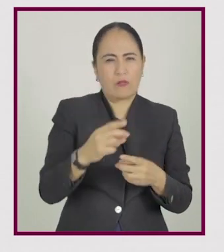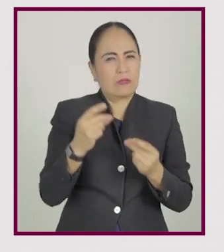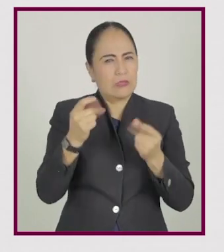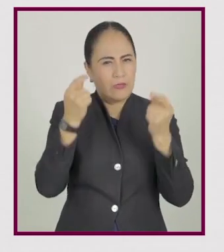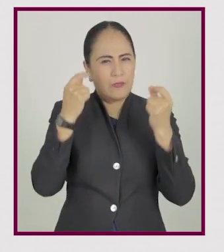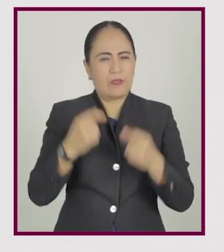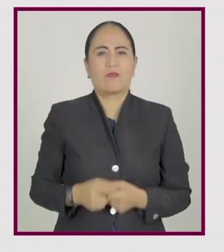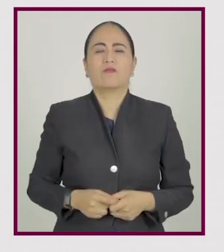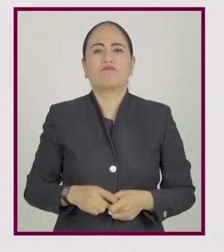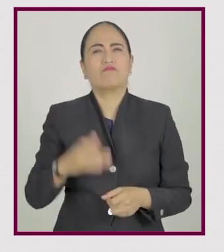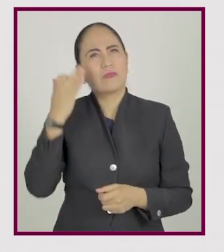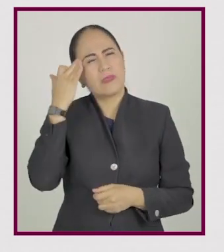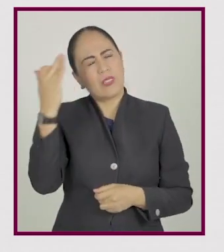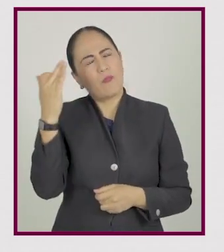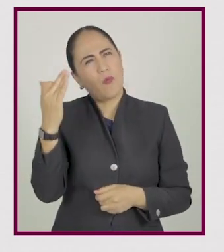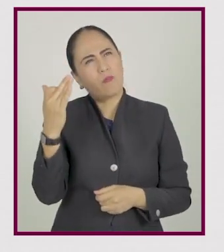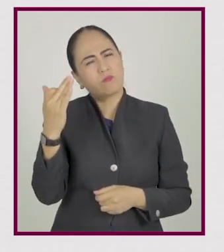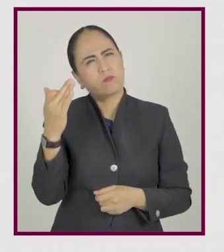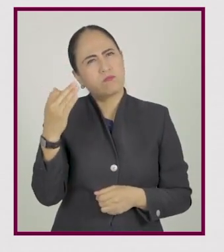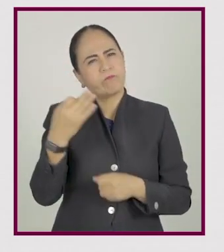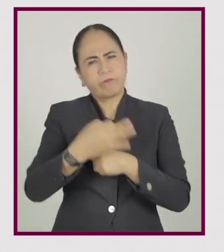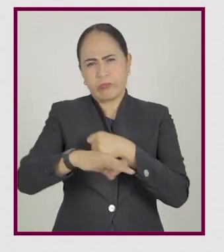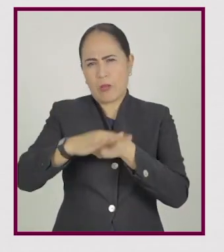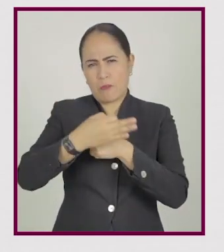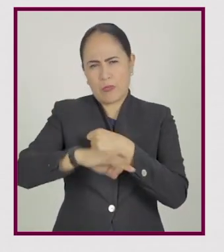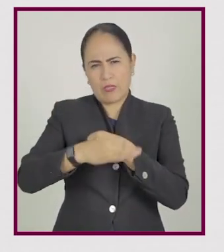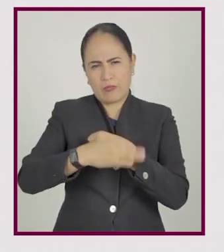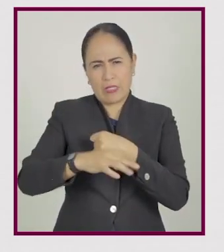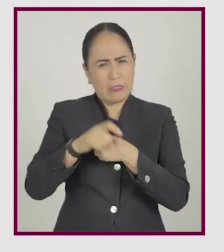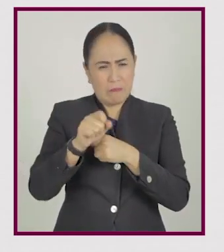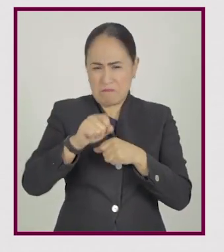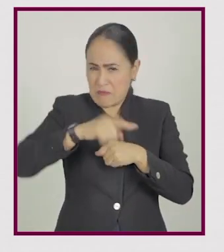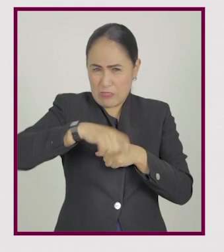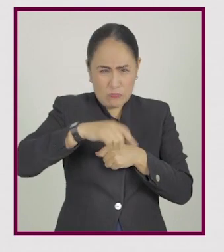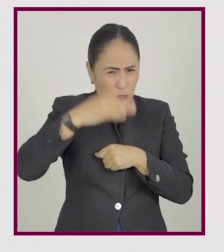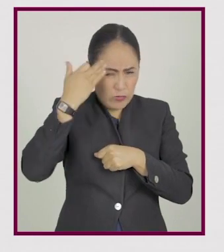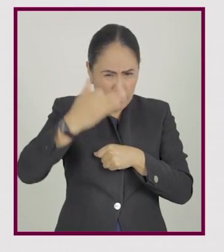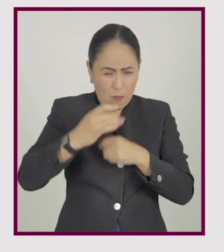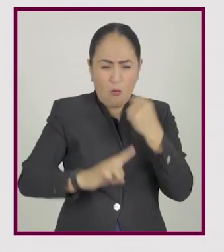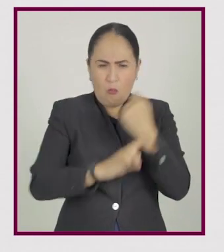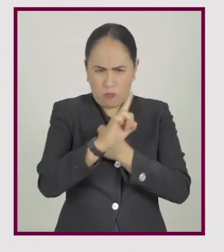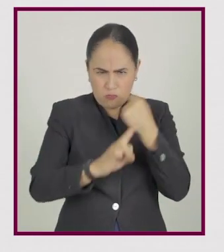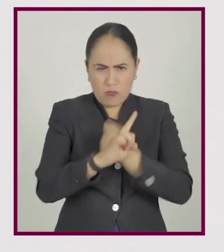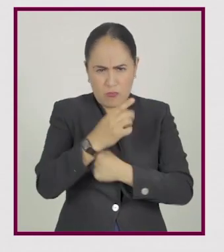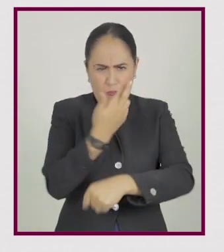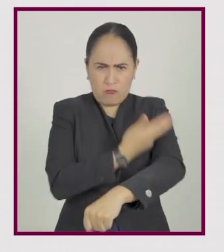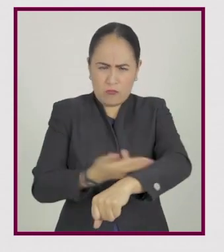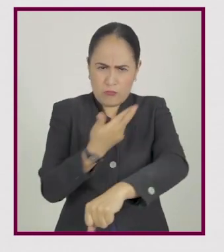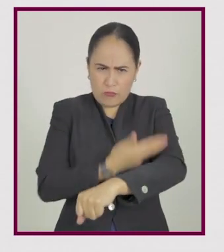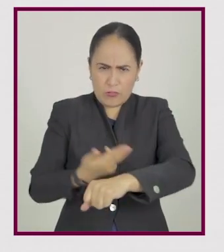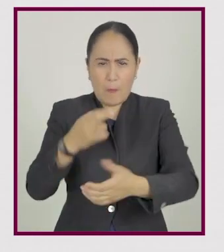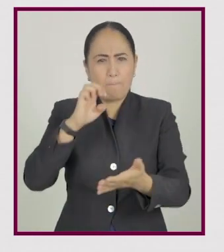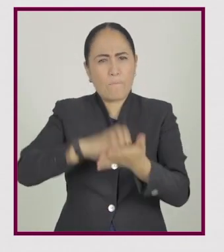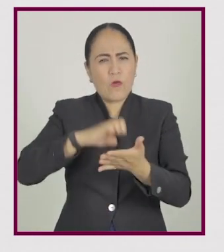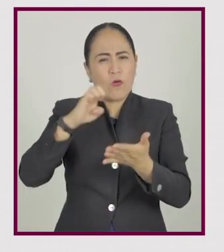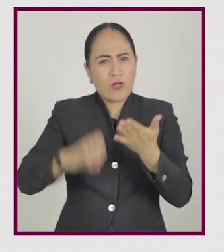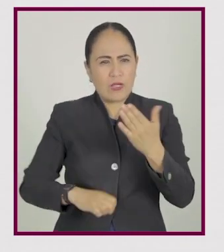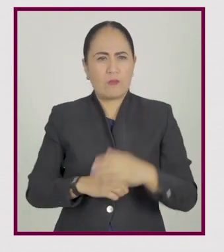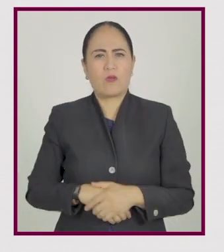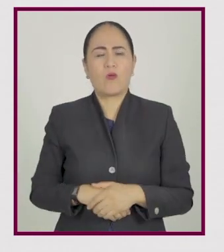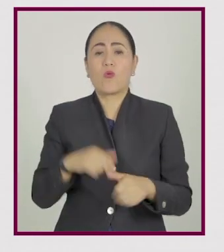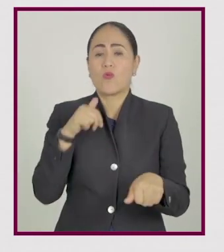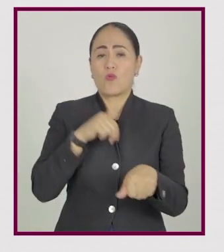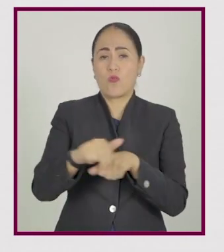encargada de mantener información por breves periodos de tiempo y que yo pueda resolver en ese instante algún problema. Por ejemplo,